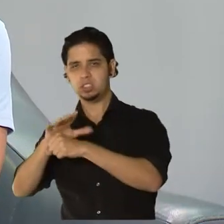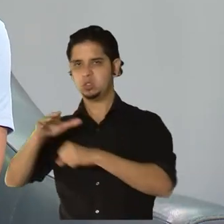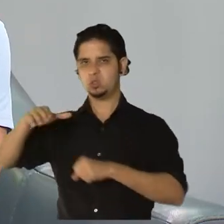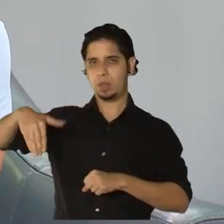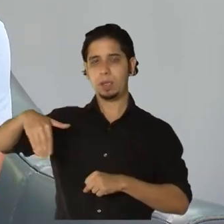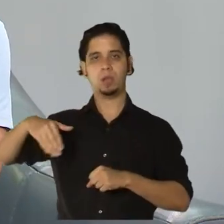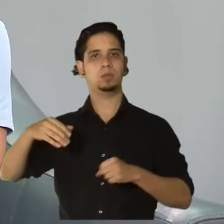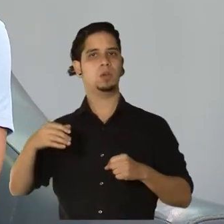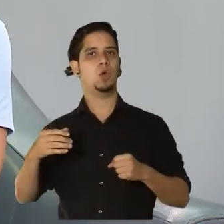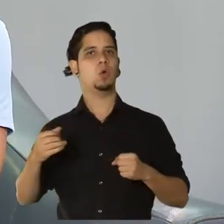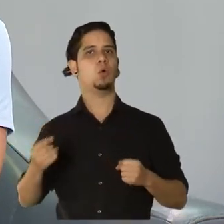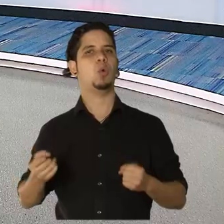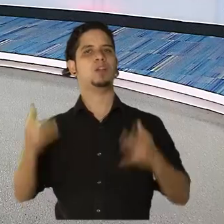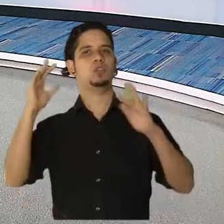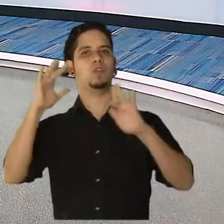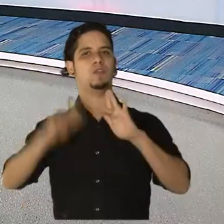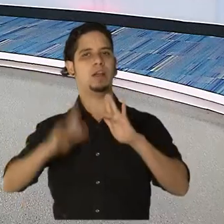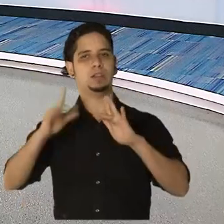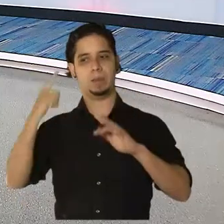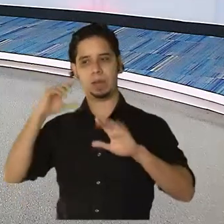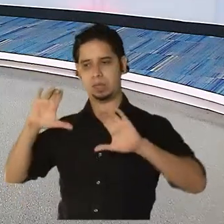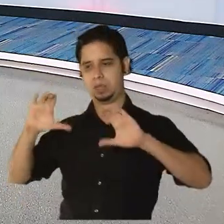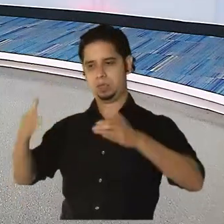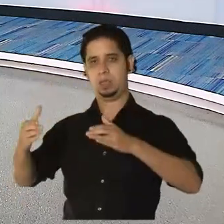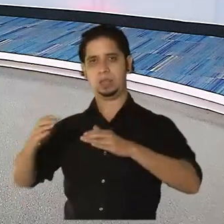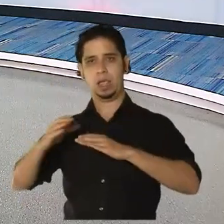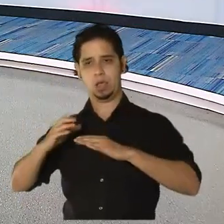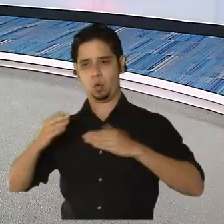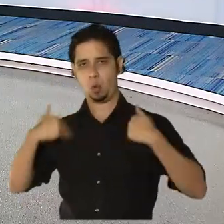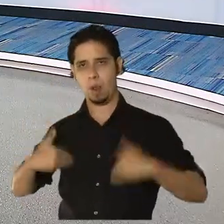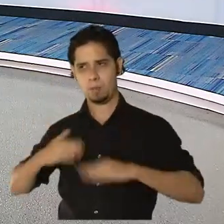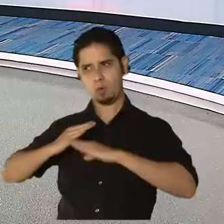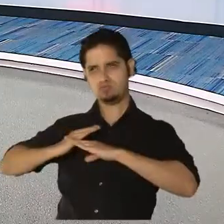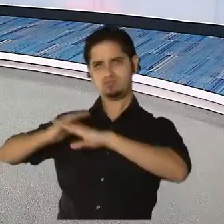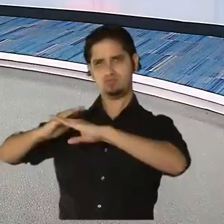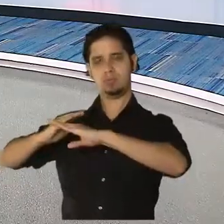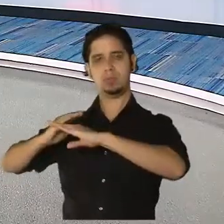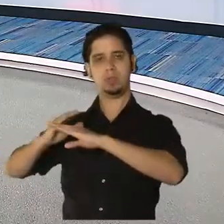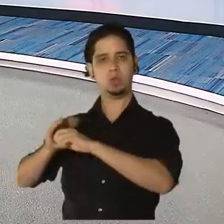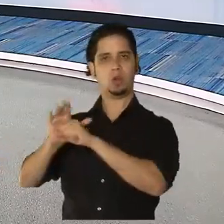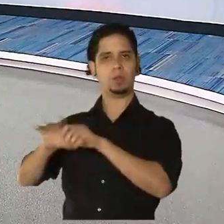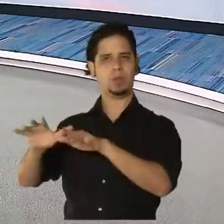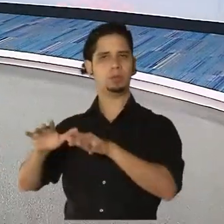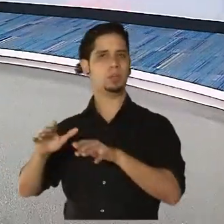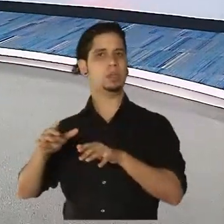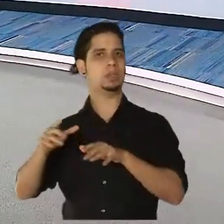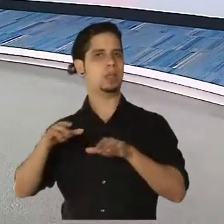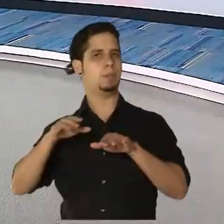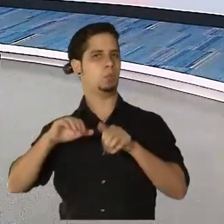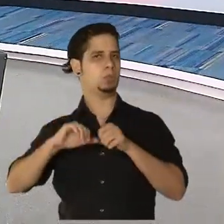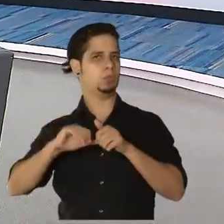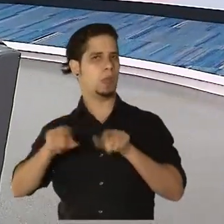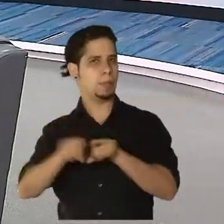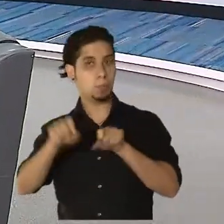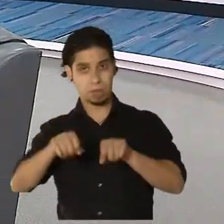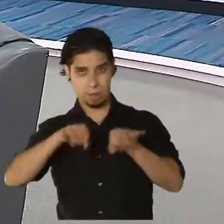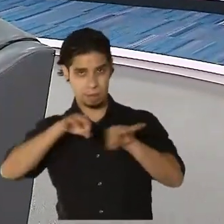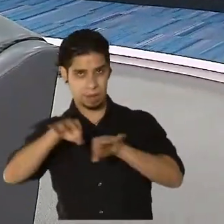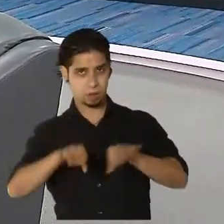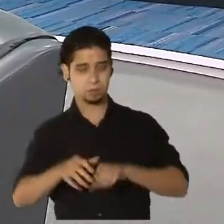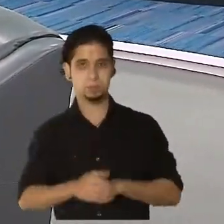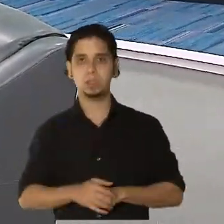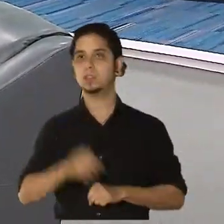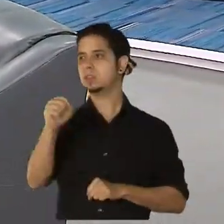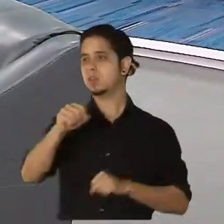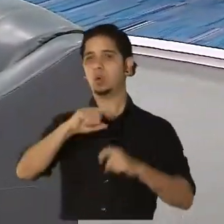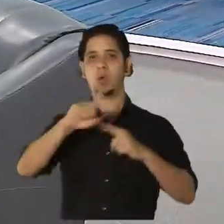de una inmunidad de rebaño? Y si le podemos describir al público en qué consiste. Sí, cuando hablamos de inmunidad comunitaria,